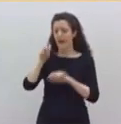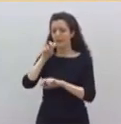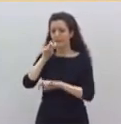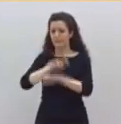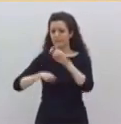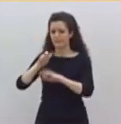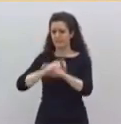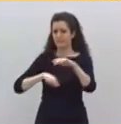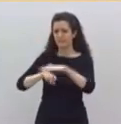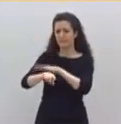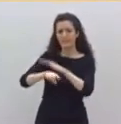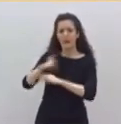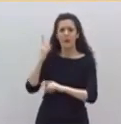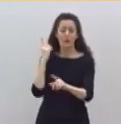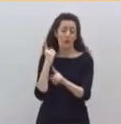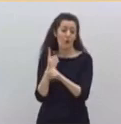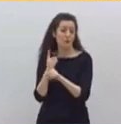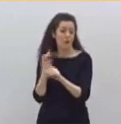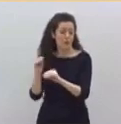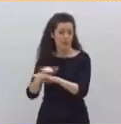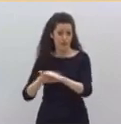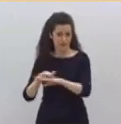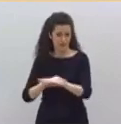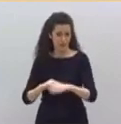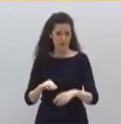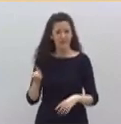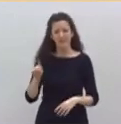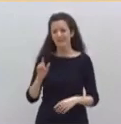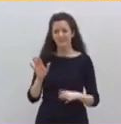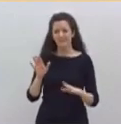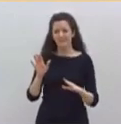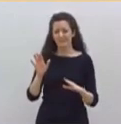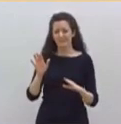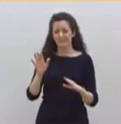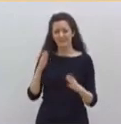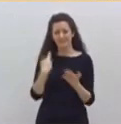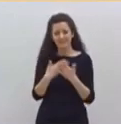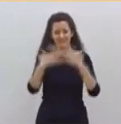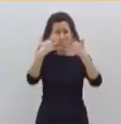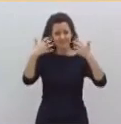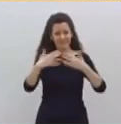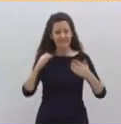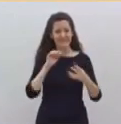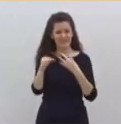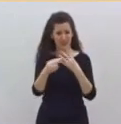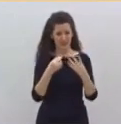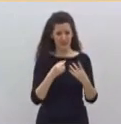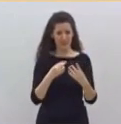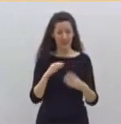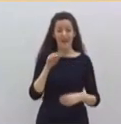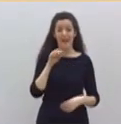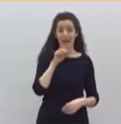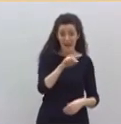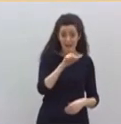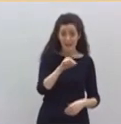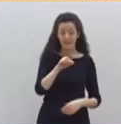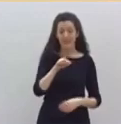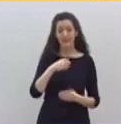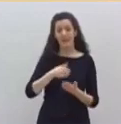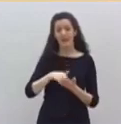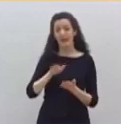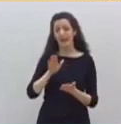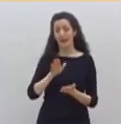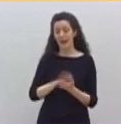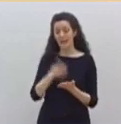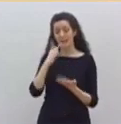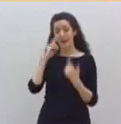y que cuelgue allí las actas de los expertos que, ya que juegan a políticos, se aplauden a sí mismos y nos dan